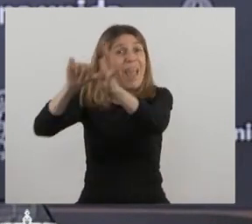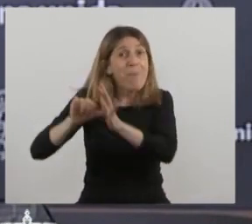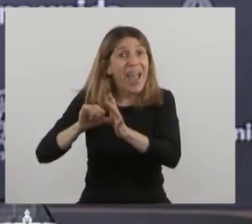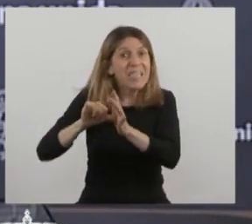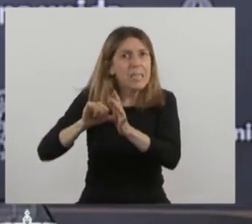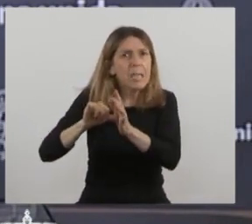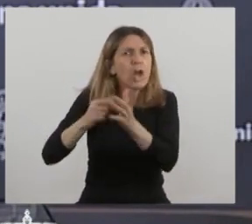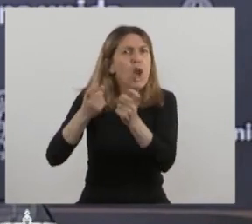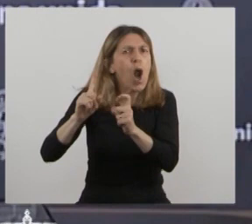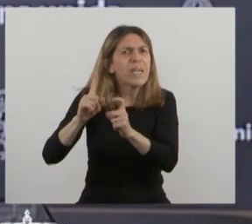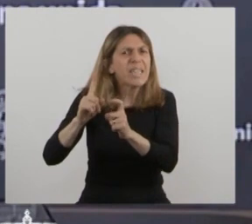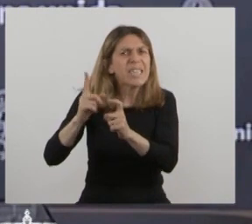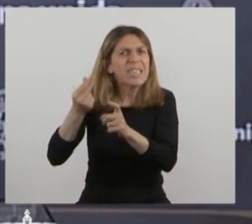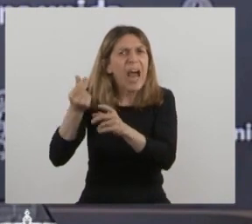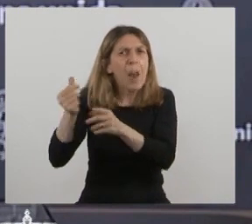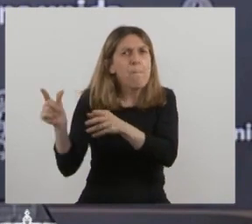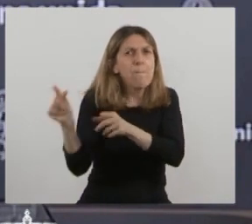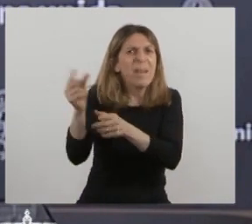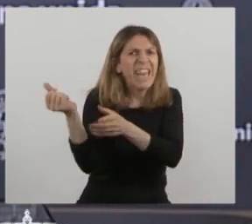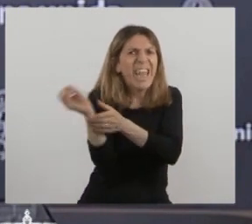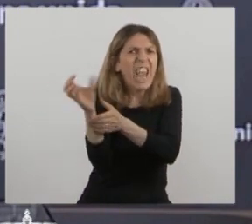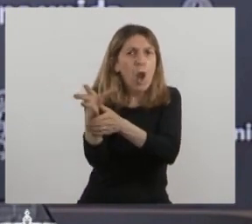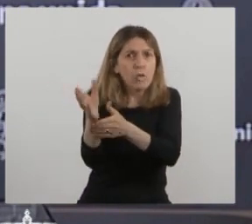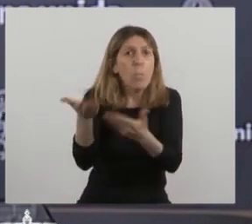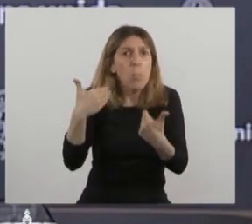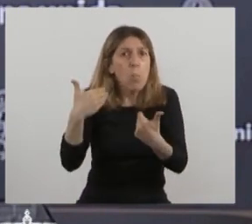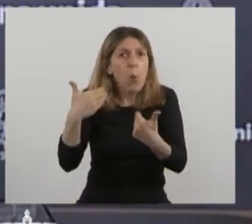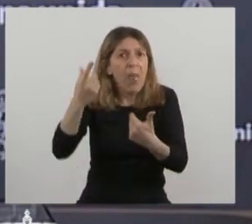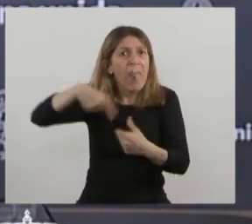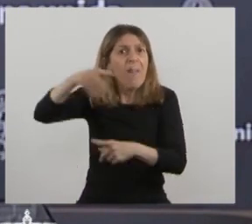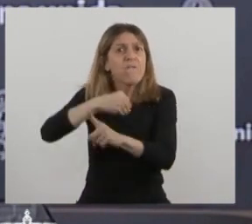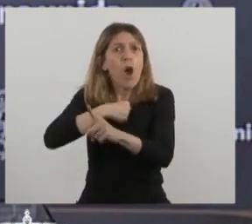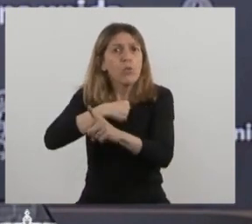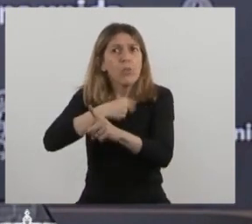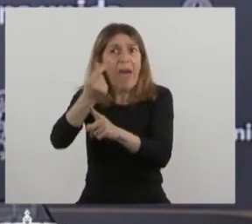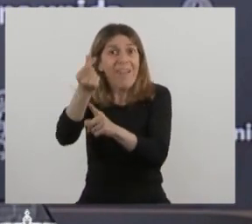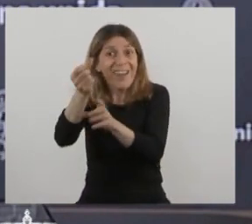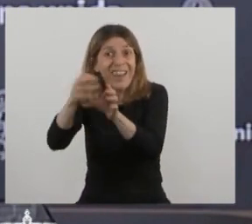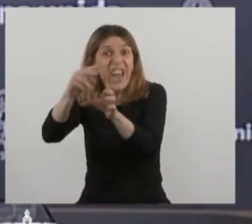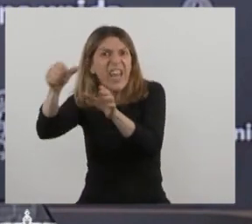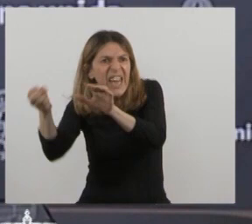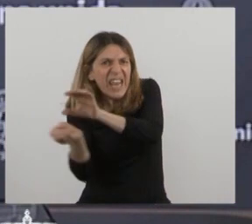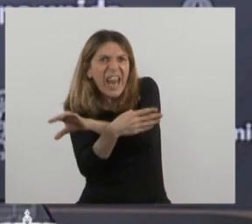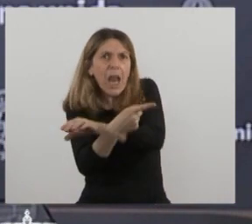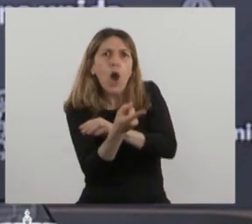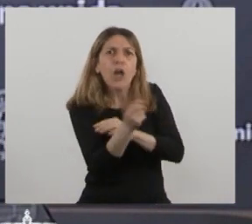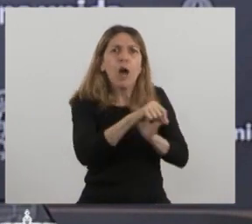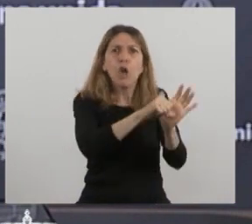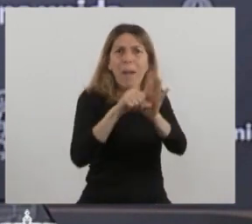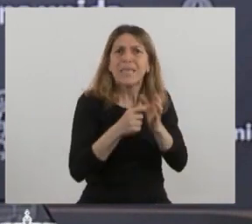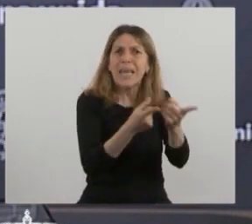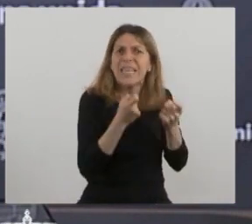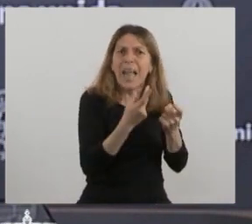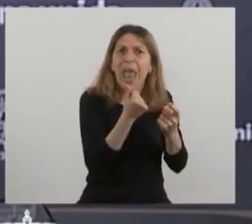estos derechos especiales de giro puedan cederlos, cederlos voluntariamente hacia otras naciones que sí lo necesitan.